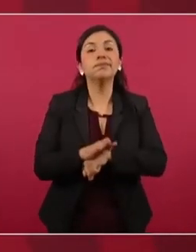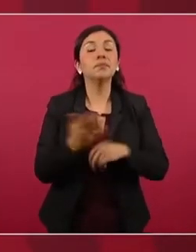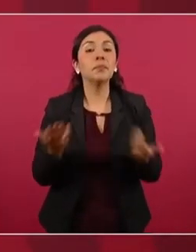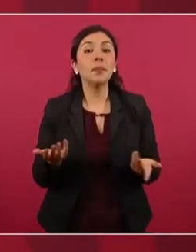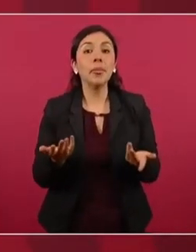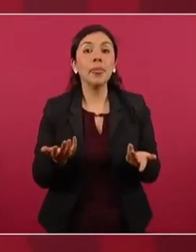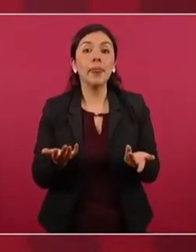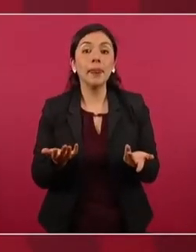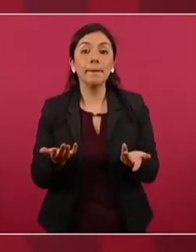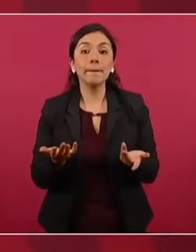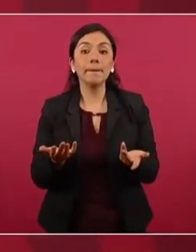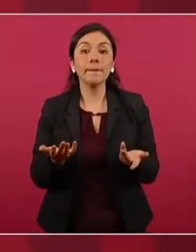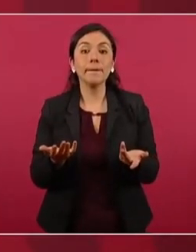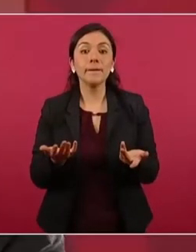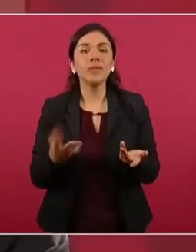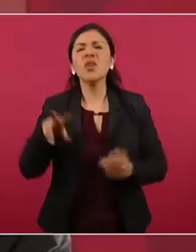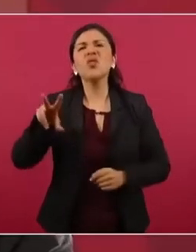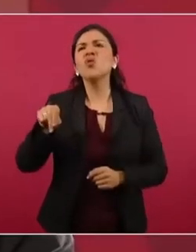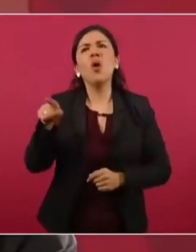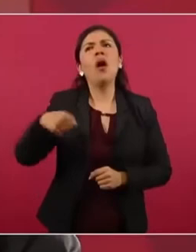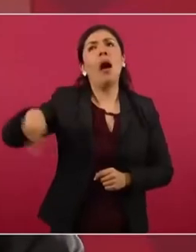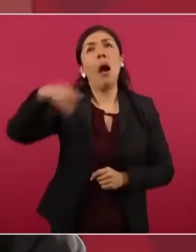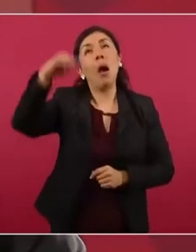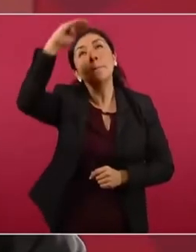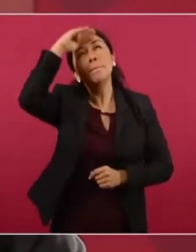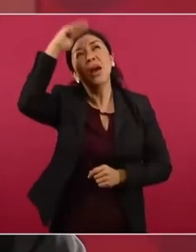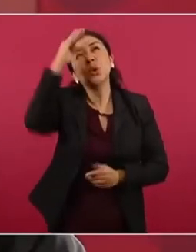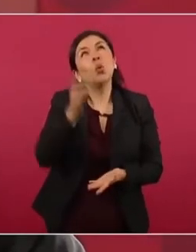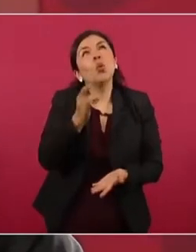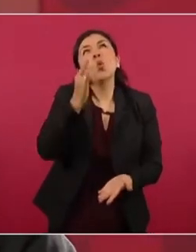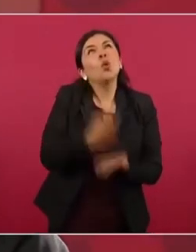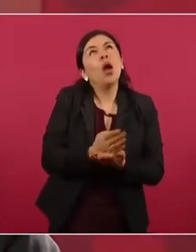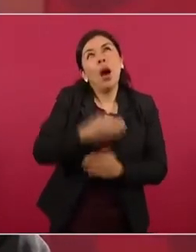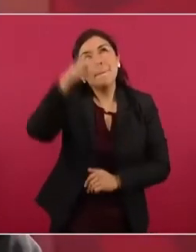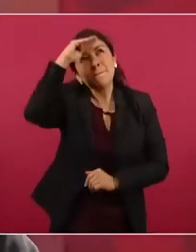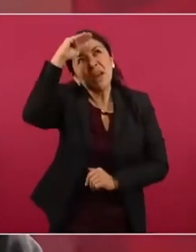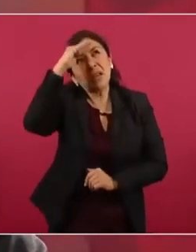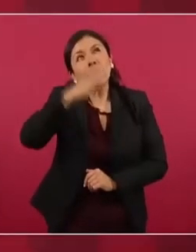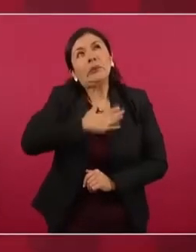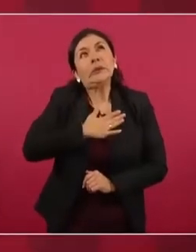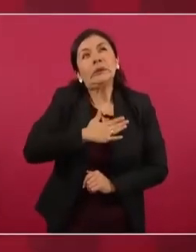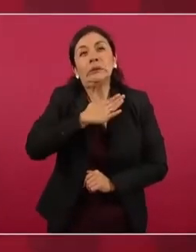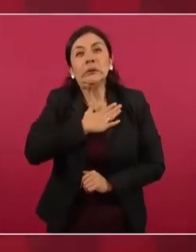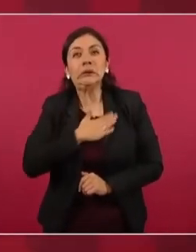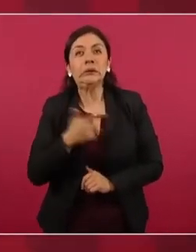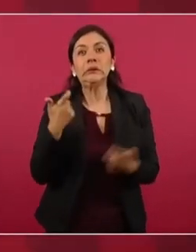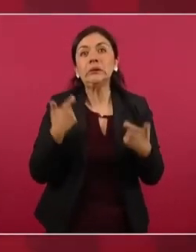que no está pensando nada más en